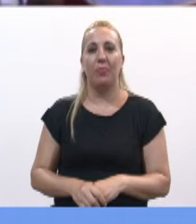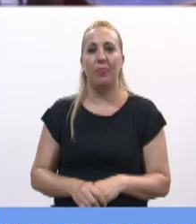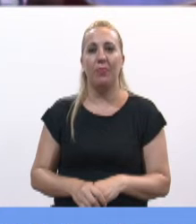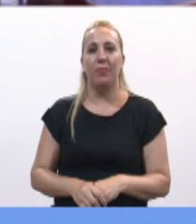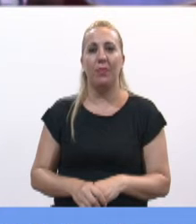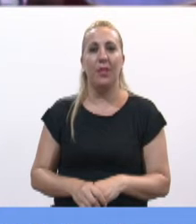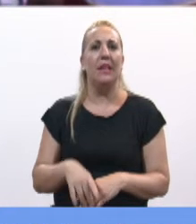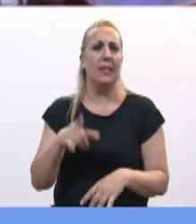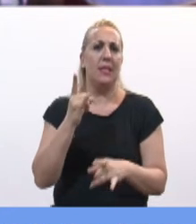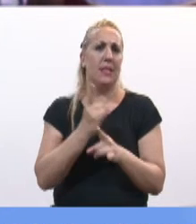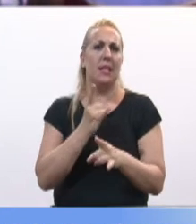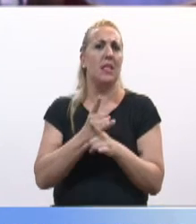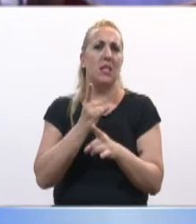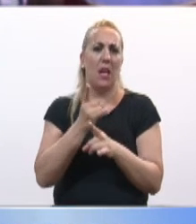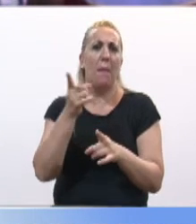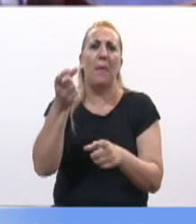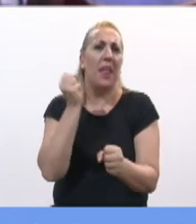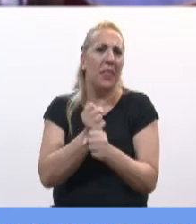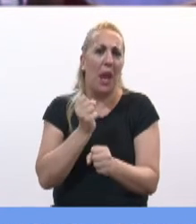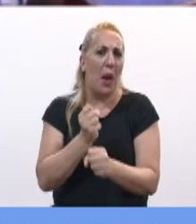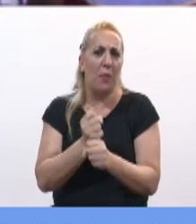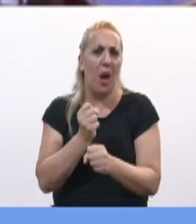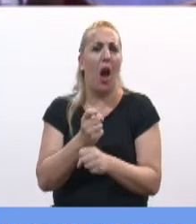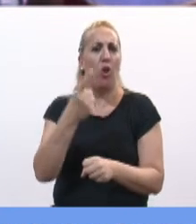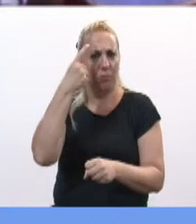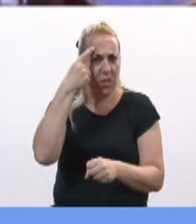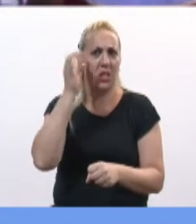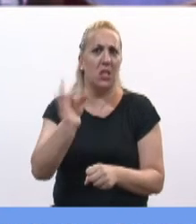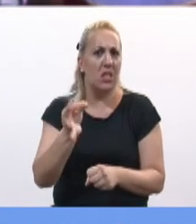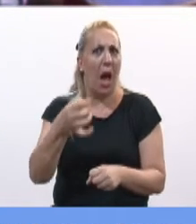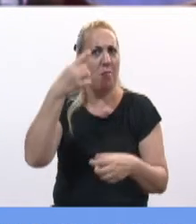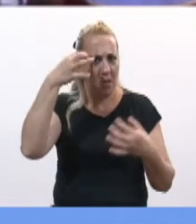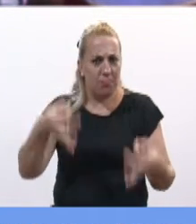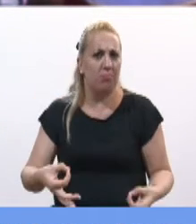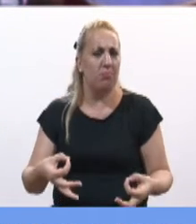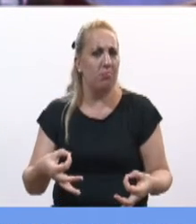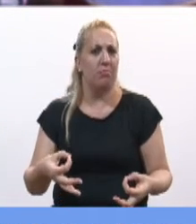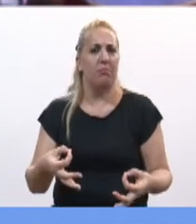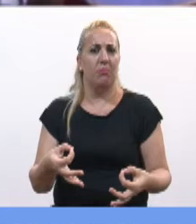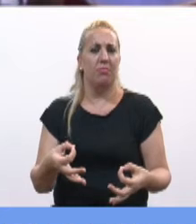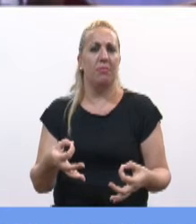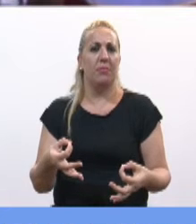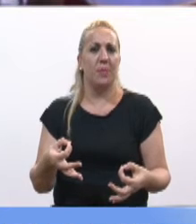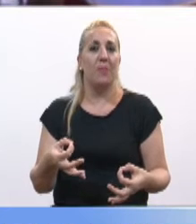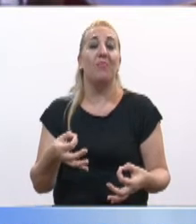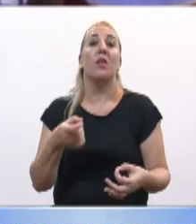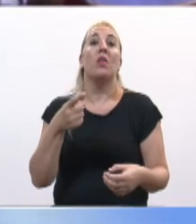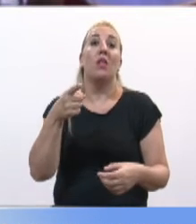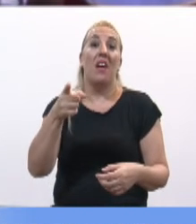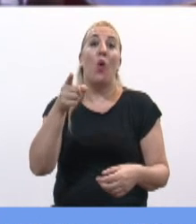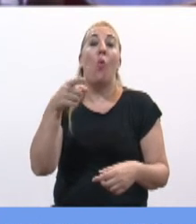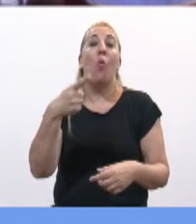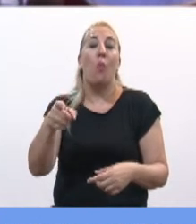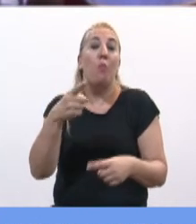que siempre lo desempeñó con mucha iloneidad, y que ante sus fallecimientos